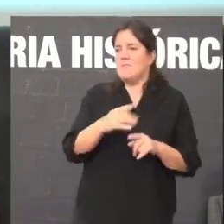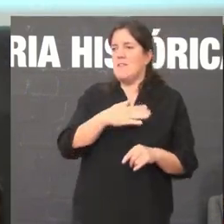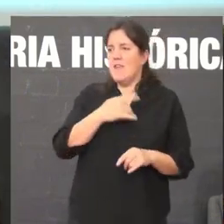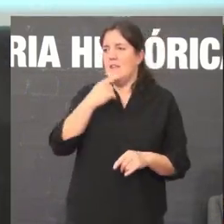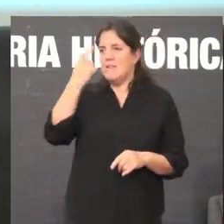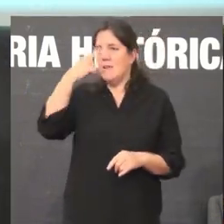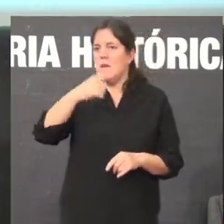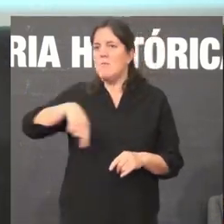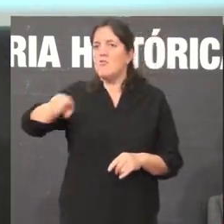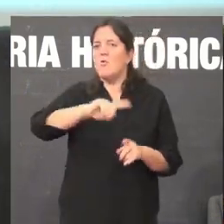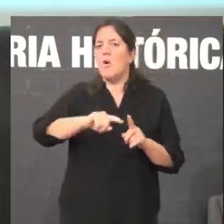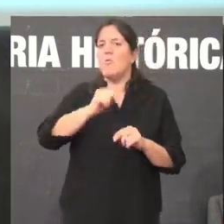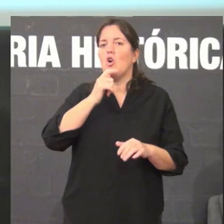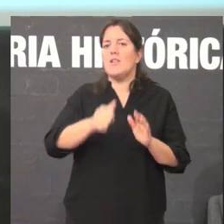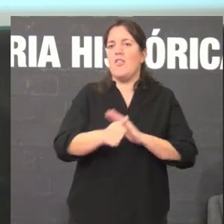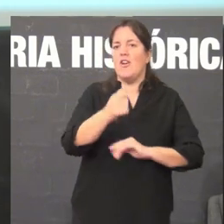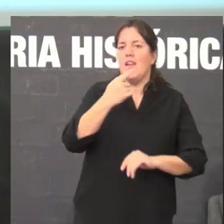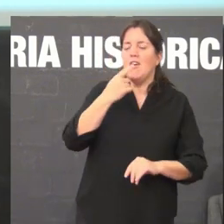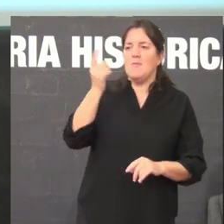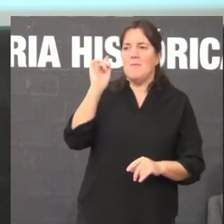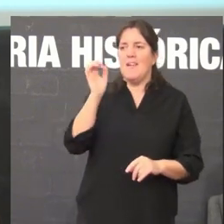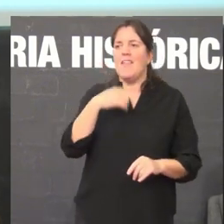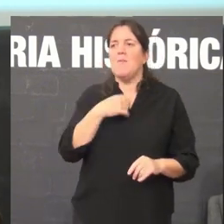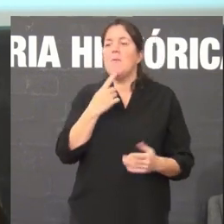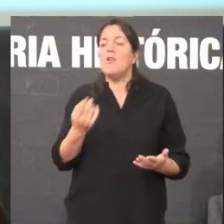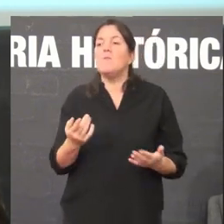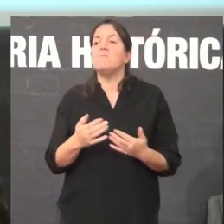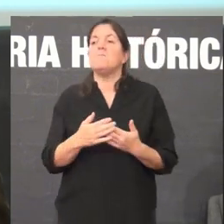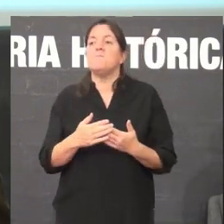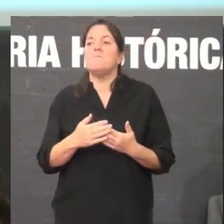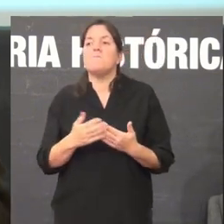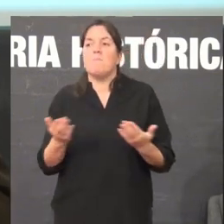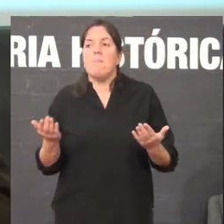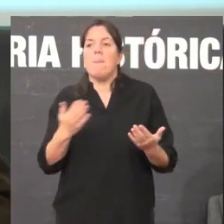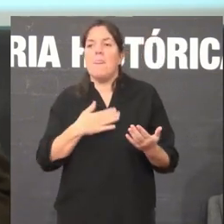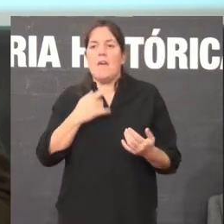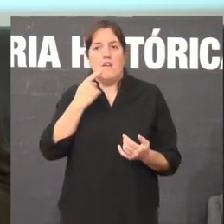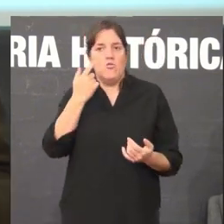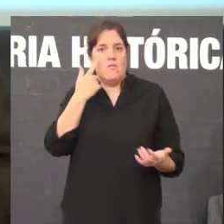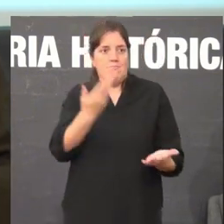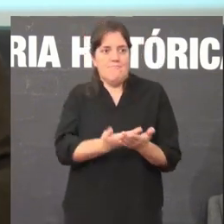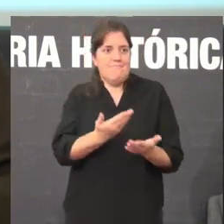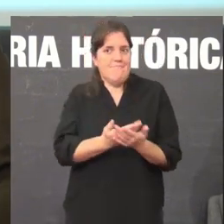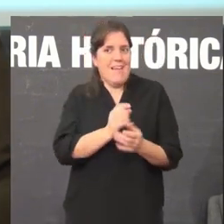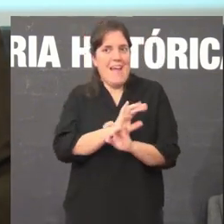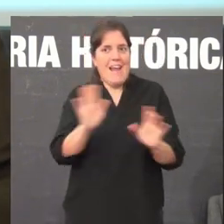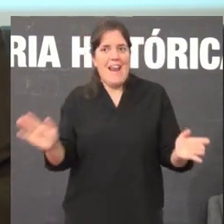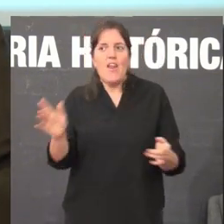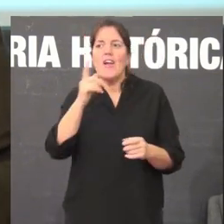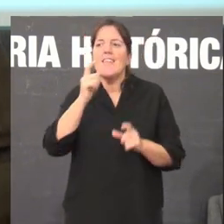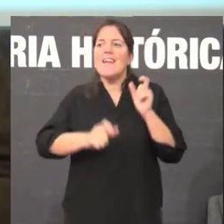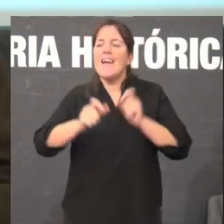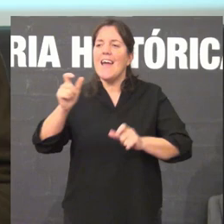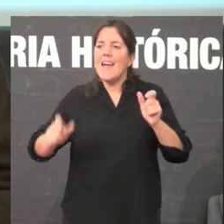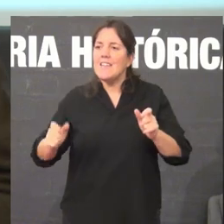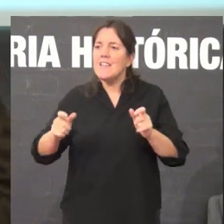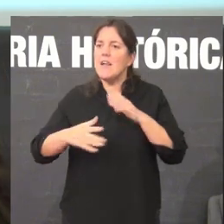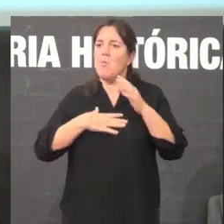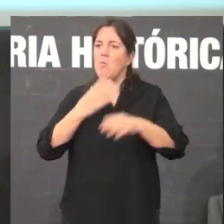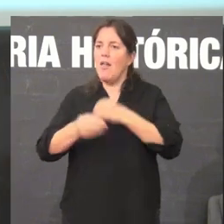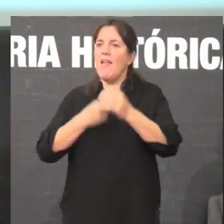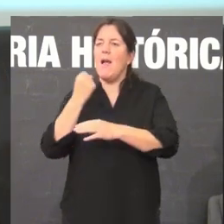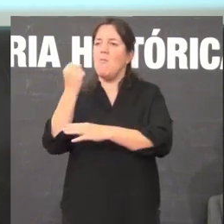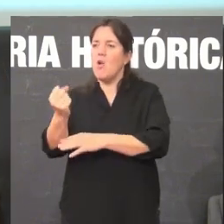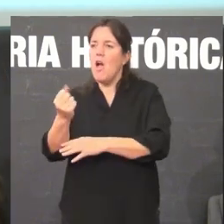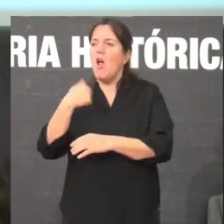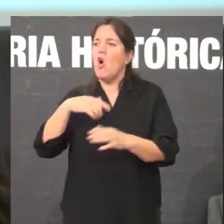fomos tamén traiçoados aí que hai un tono monumental mas é moi relevante porque toda esa xente que é capaz de facer iso ou